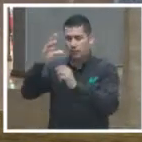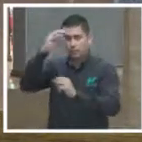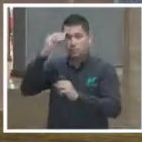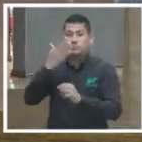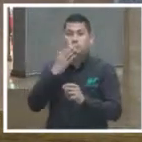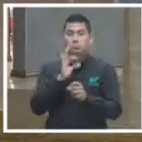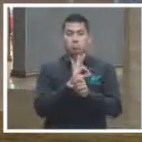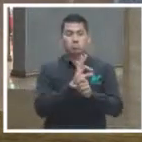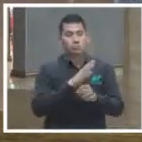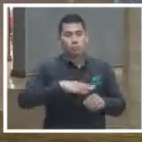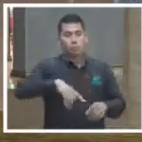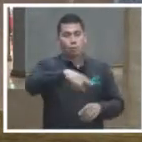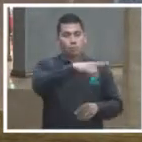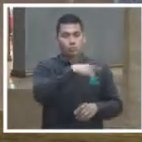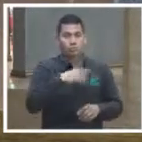fin